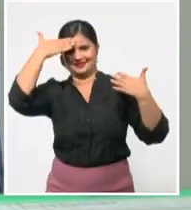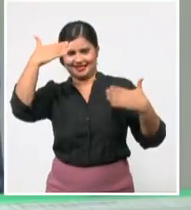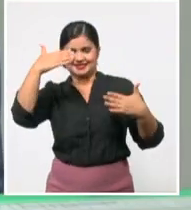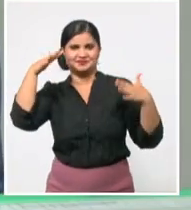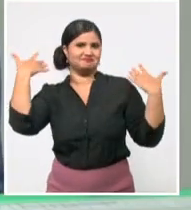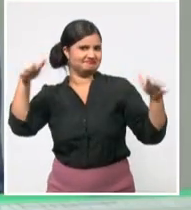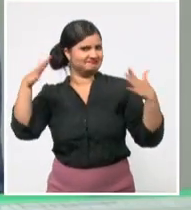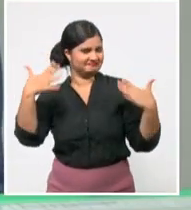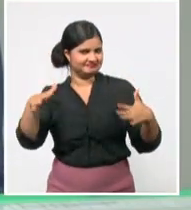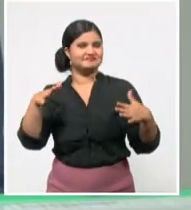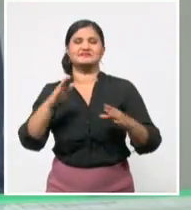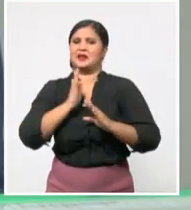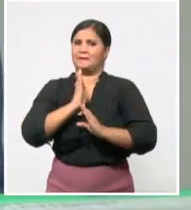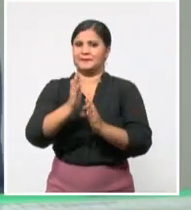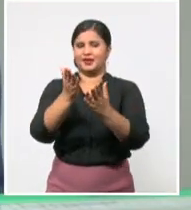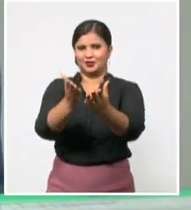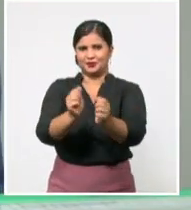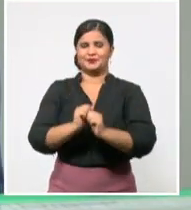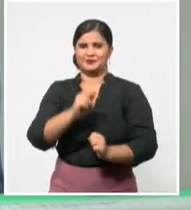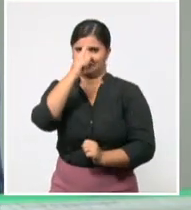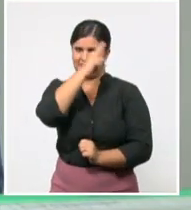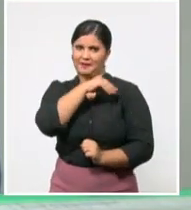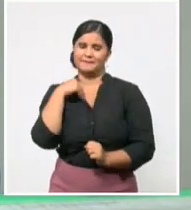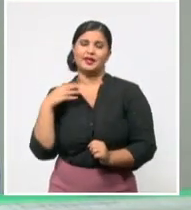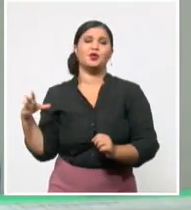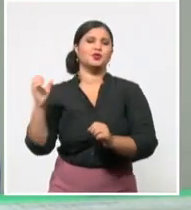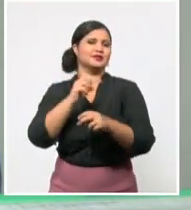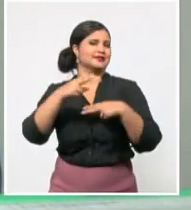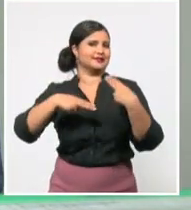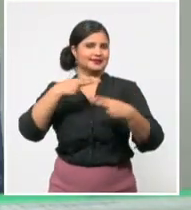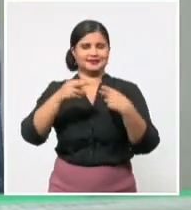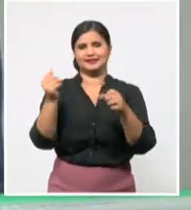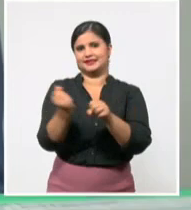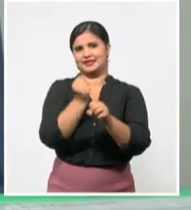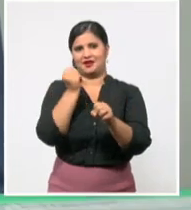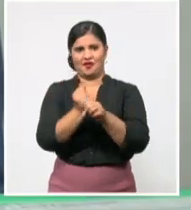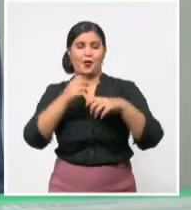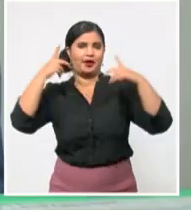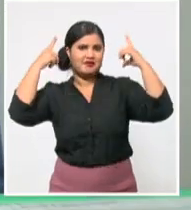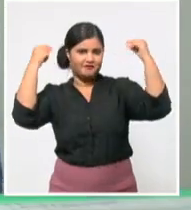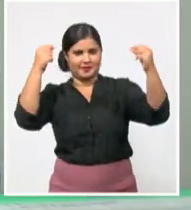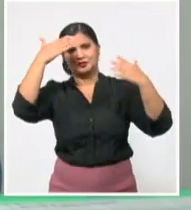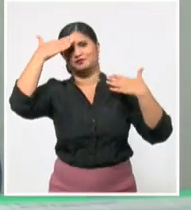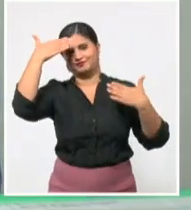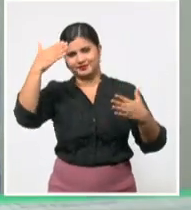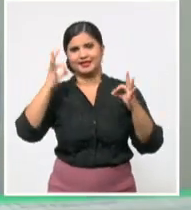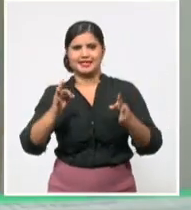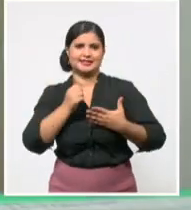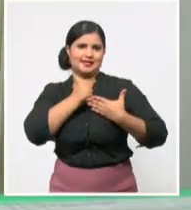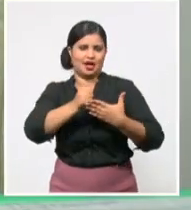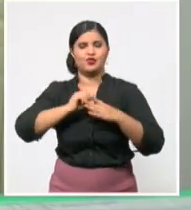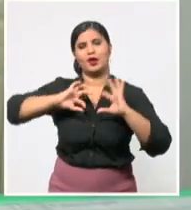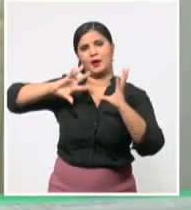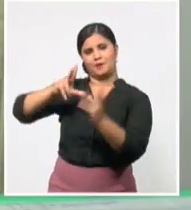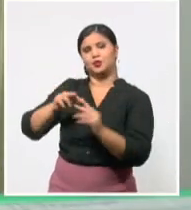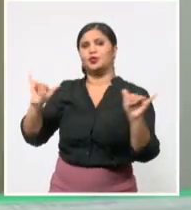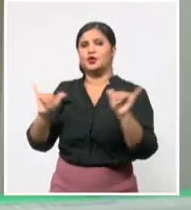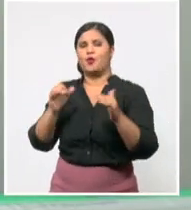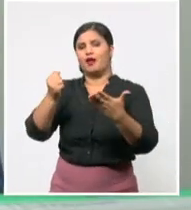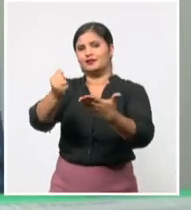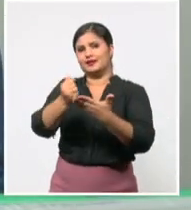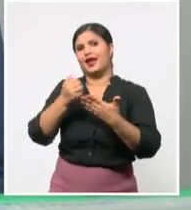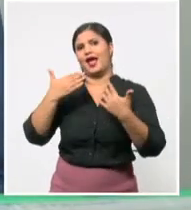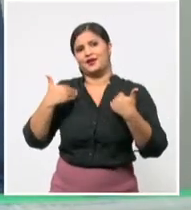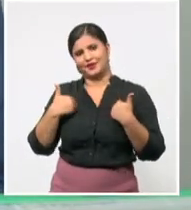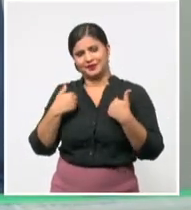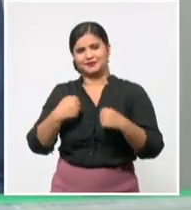y el respeto que sentimos por todo lo que han hecho y por todo lo que ustedes han contribuido en ayudar al mundo y también en fortalecer nuestras